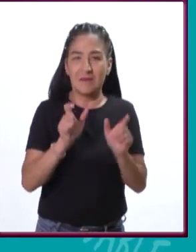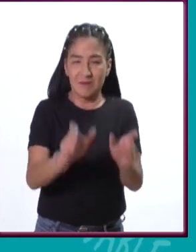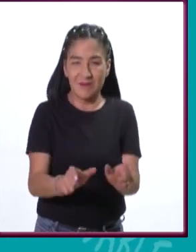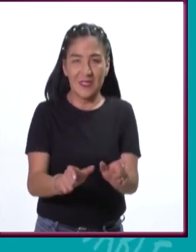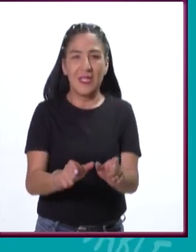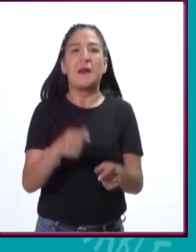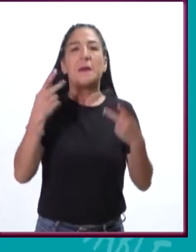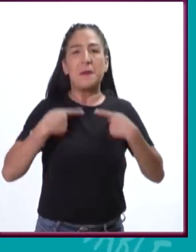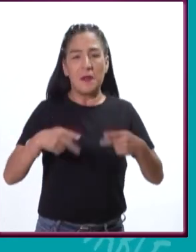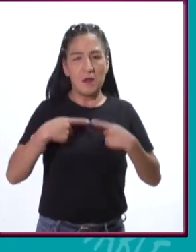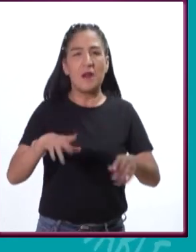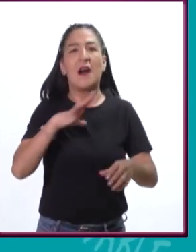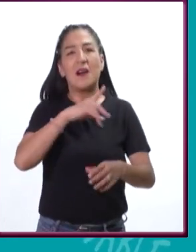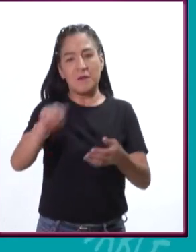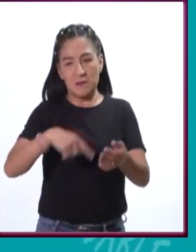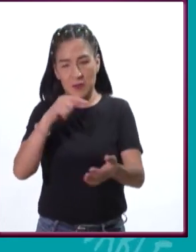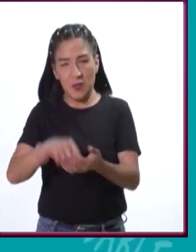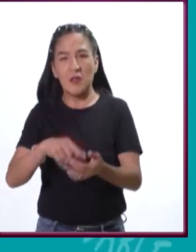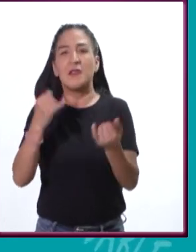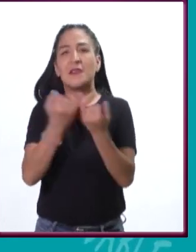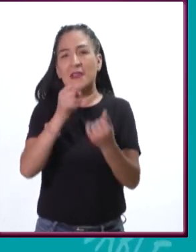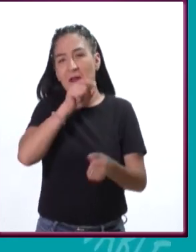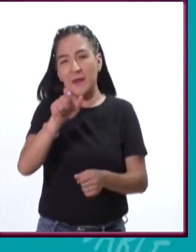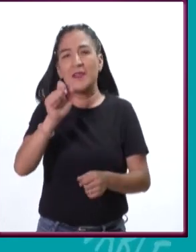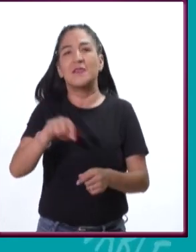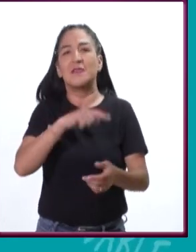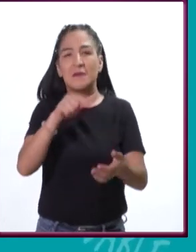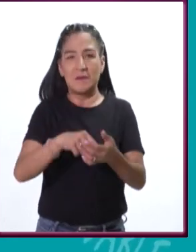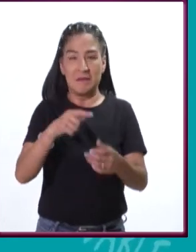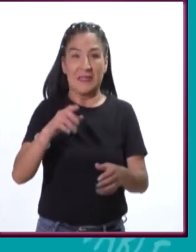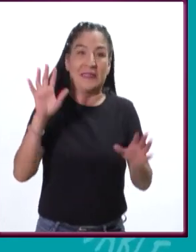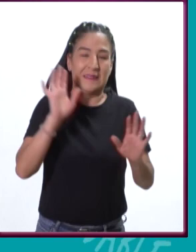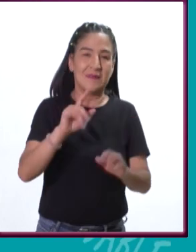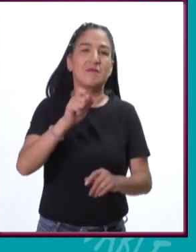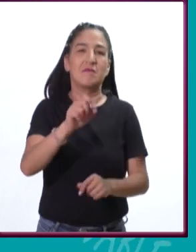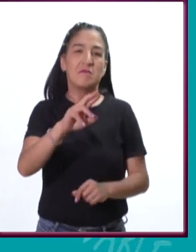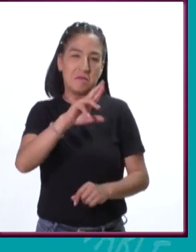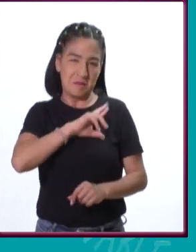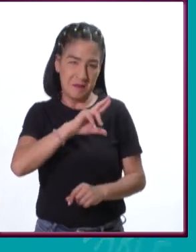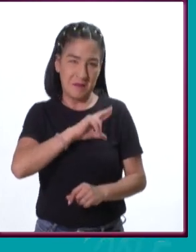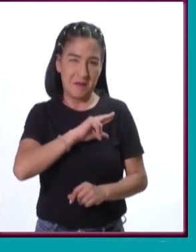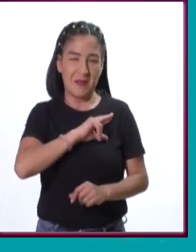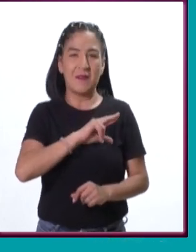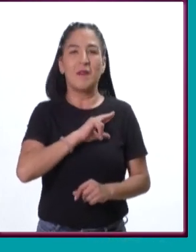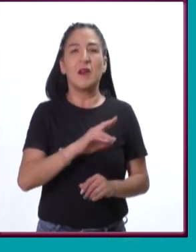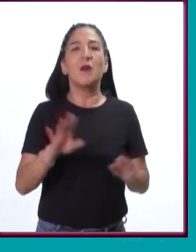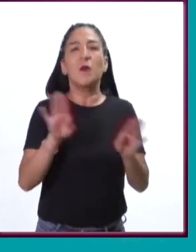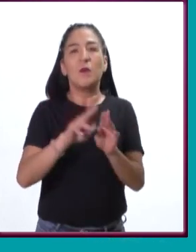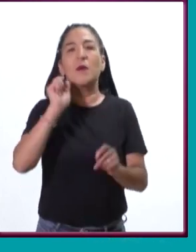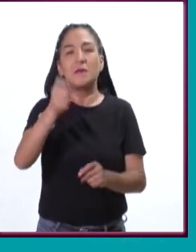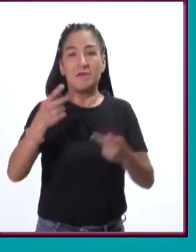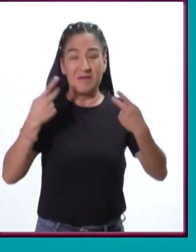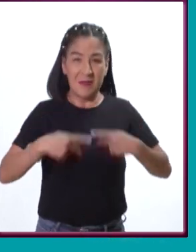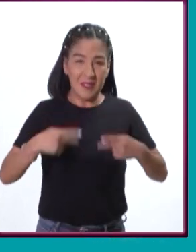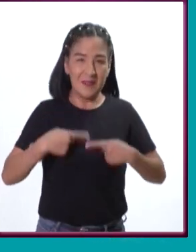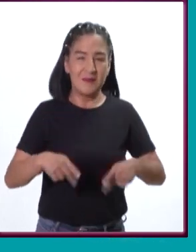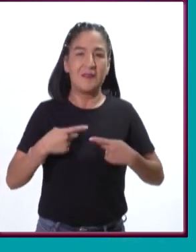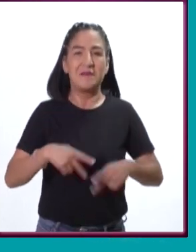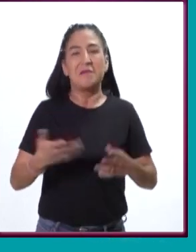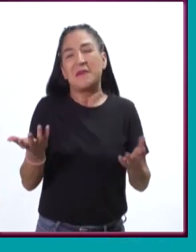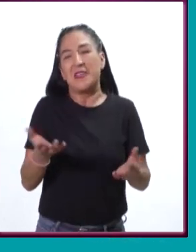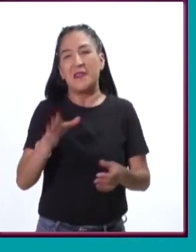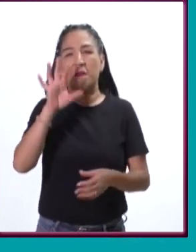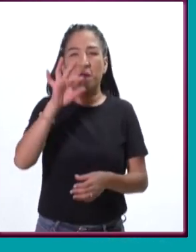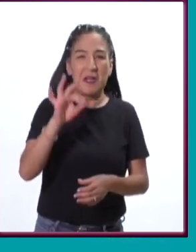trabajan en y alrededor de esas áreas naturales protegidas, que son también gente que